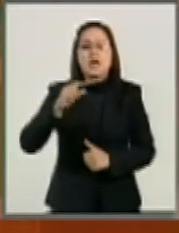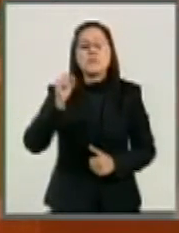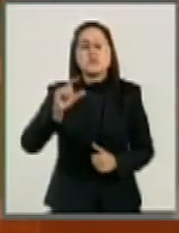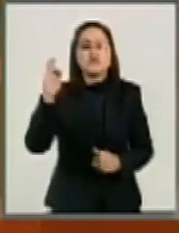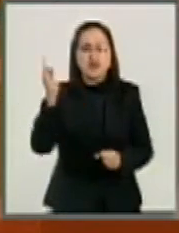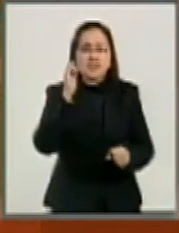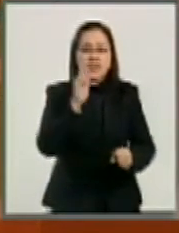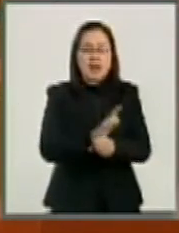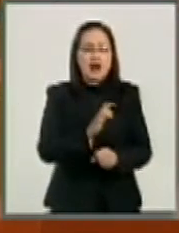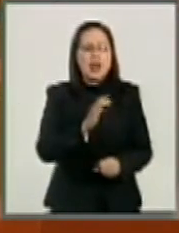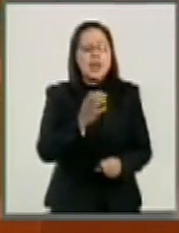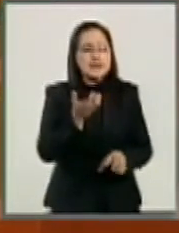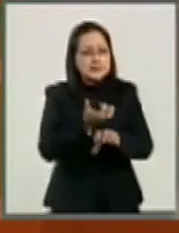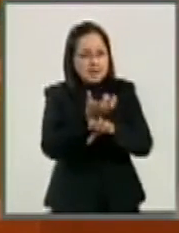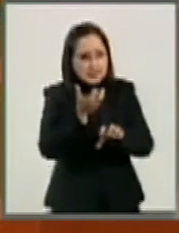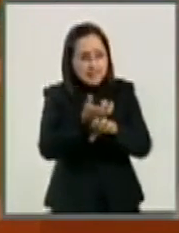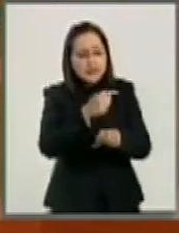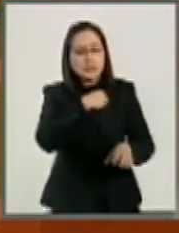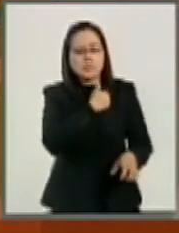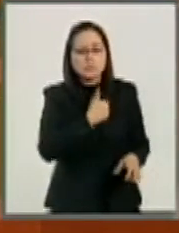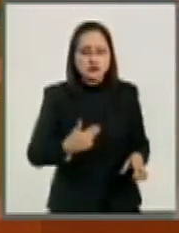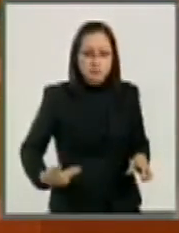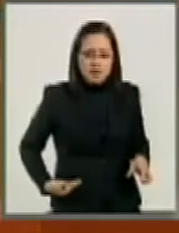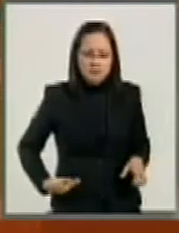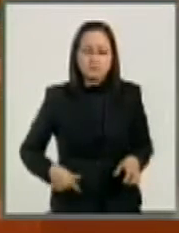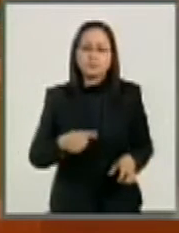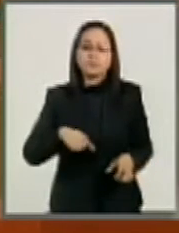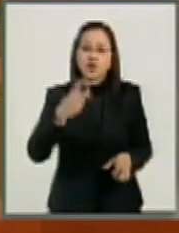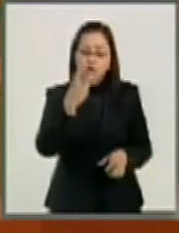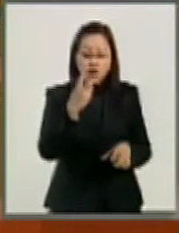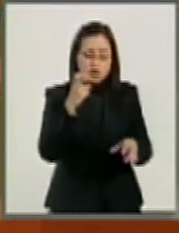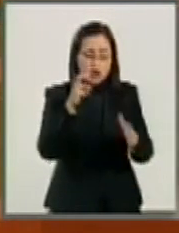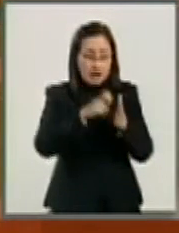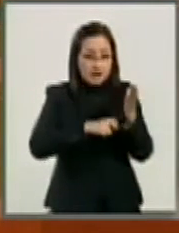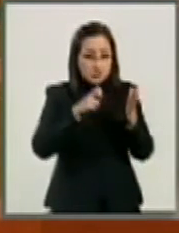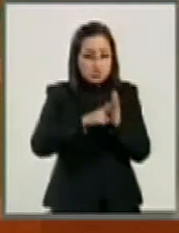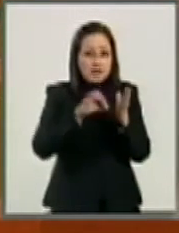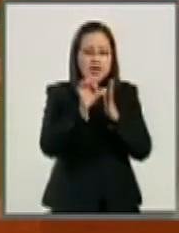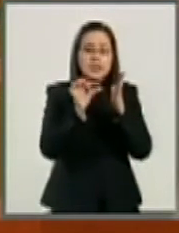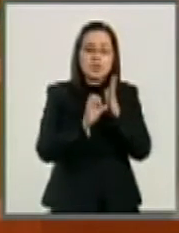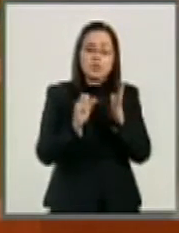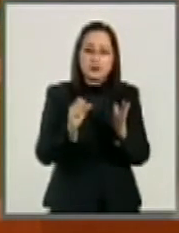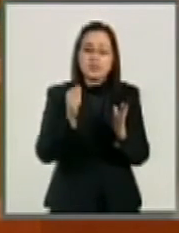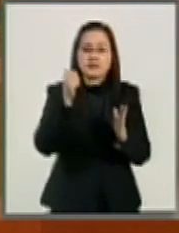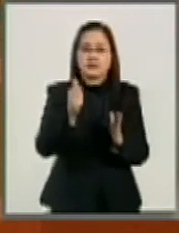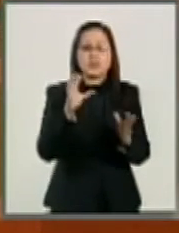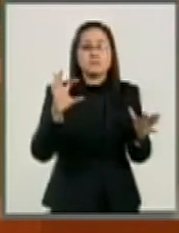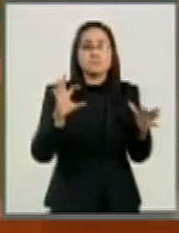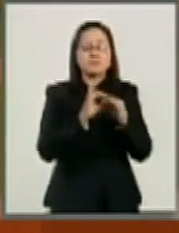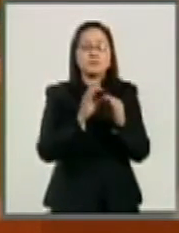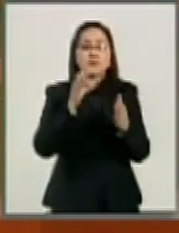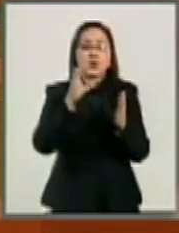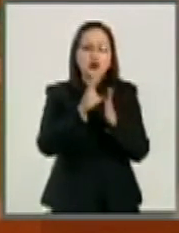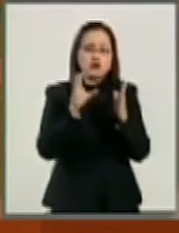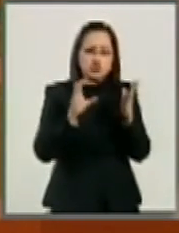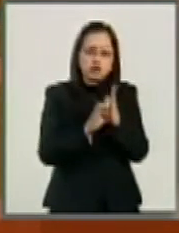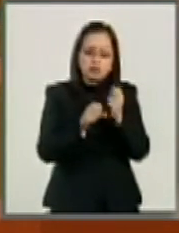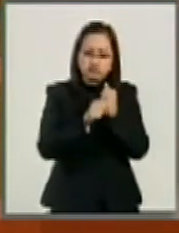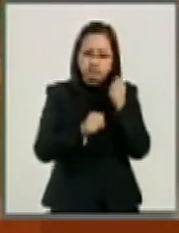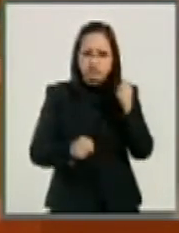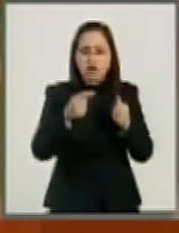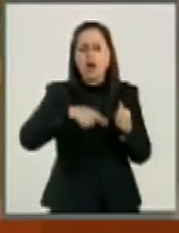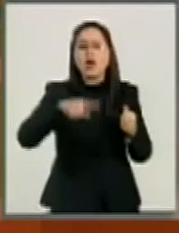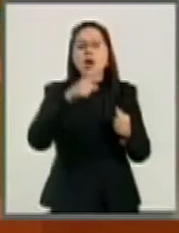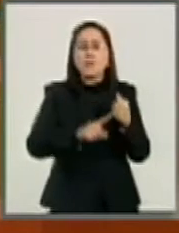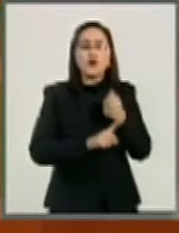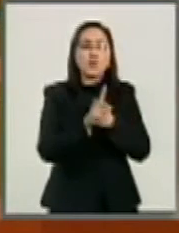para el ejercicio de sus funciones. Con esta reforma al artículo 26 constitucional, vamos a reconocer que el problema de la